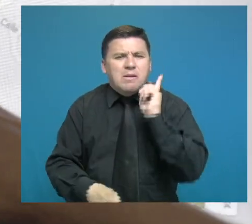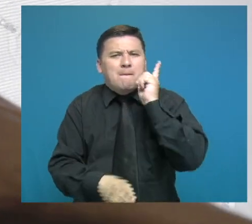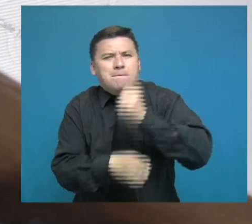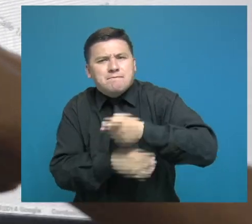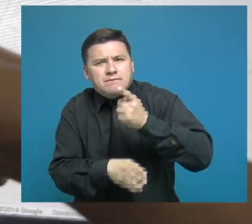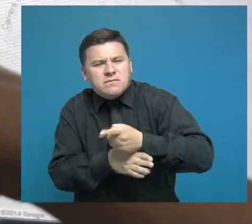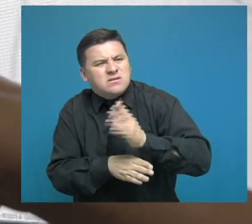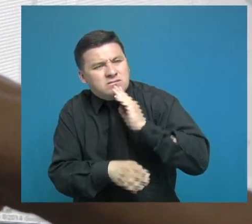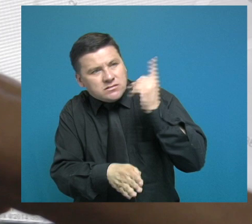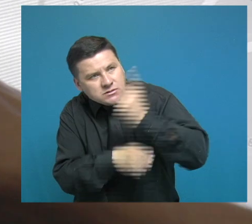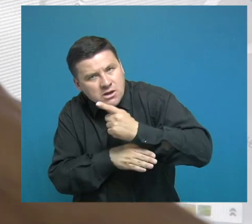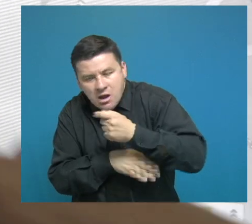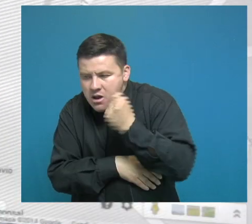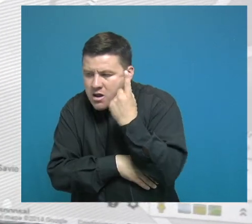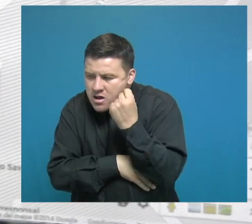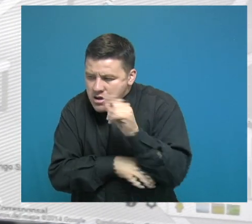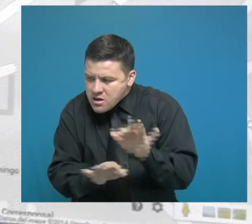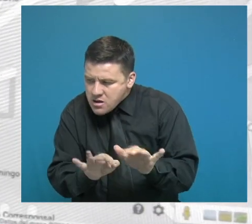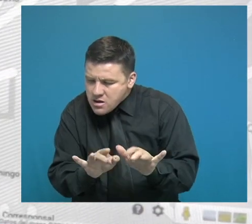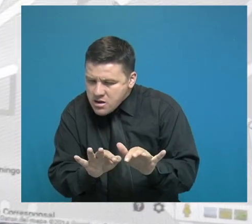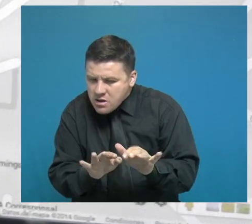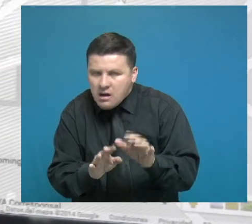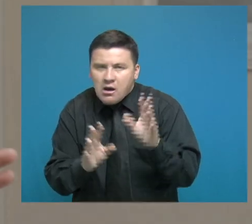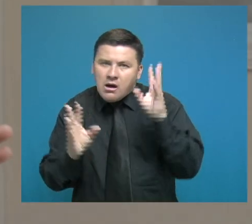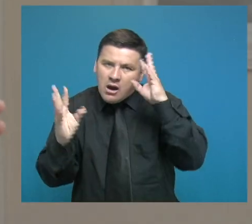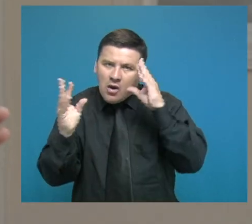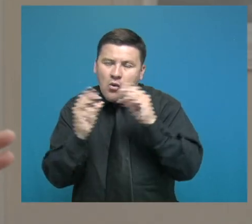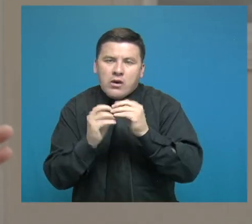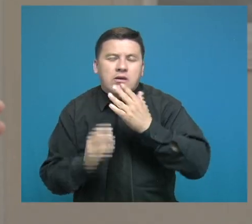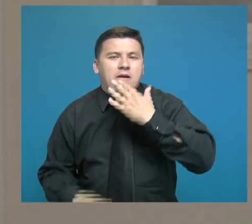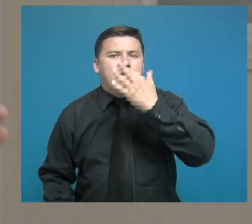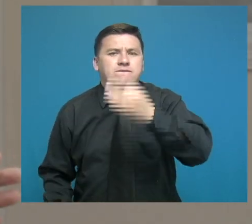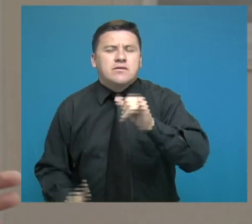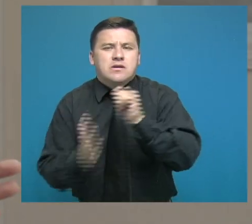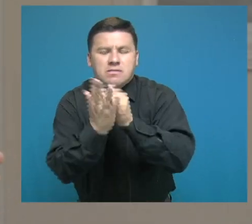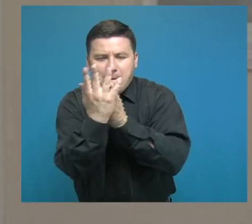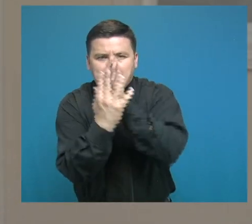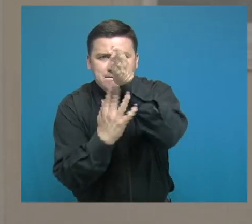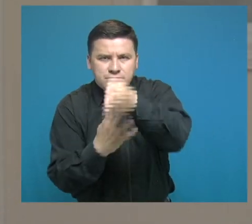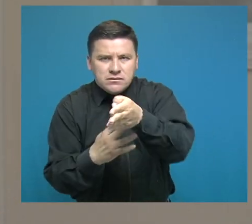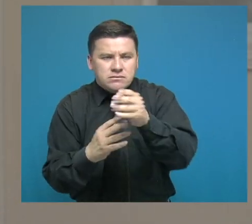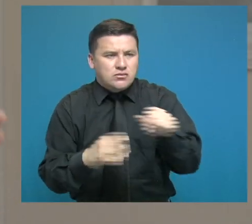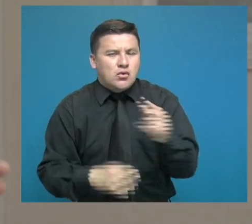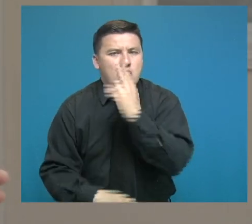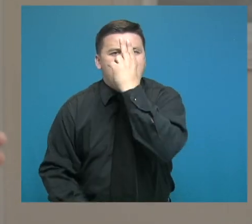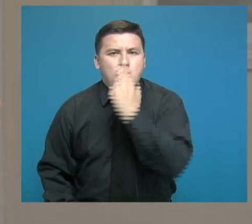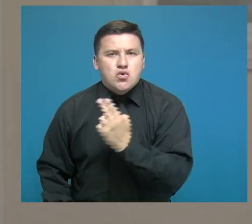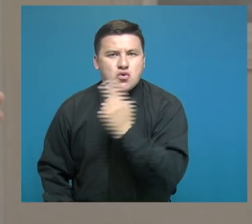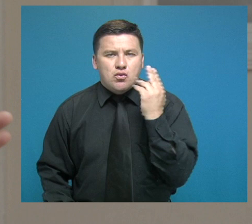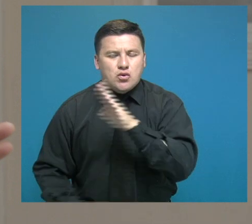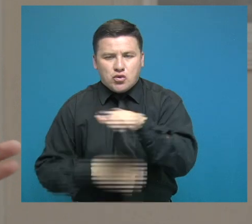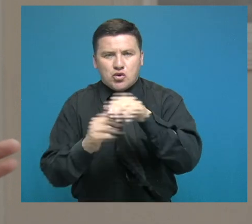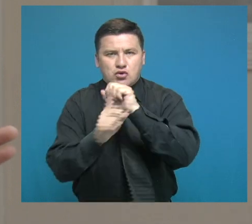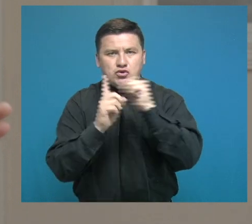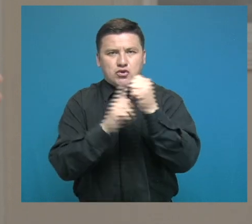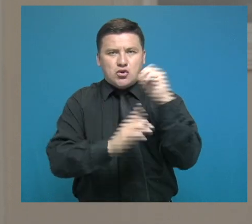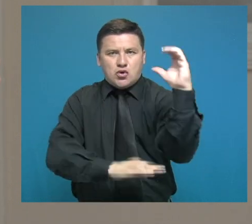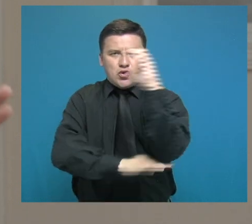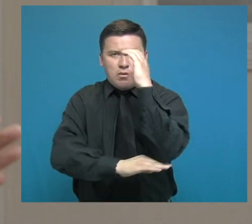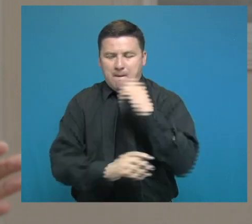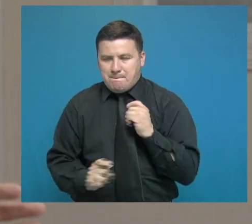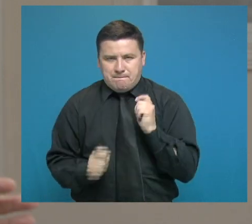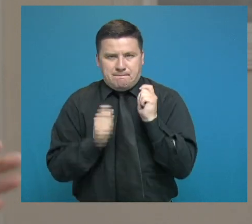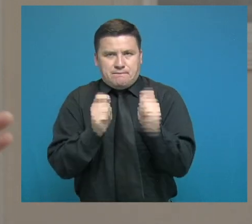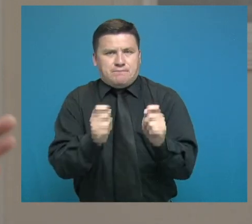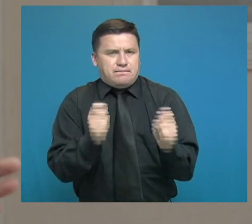es decir, el mandato que recibe la Dirección de Acuerdos para la Verdad, a través del cual tiene el compromiso con la